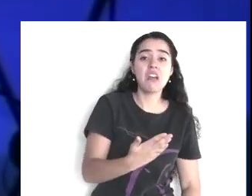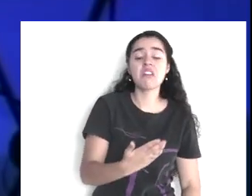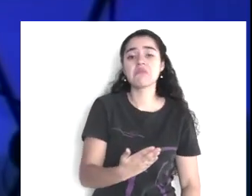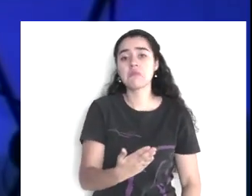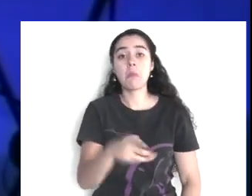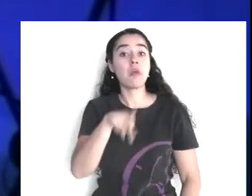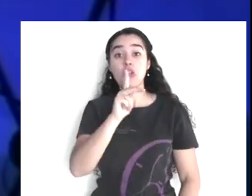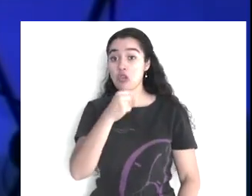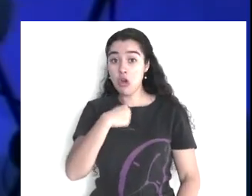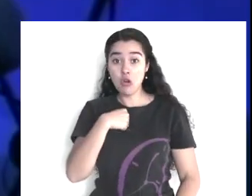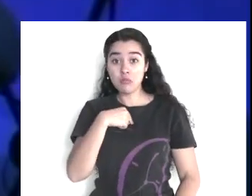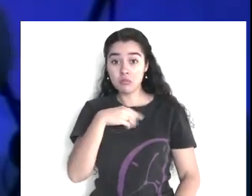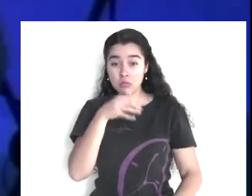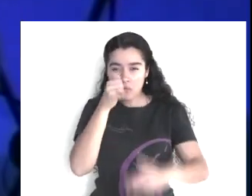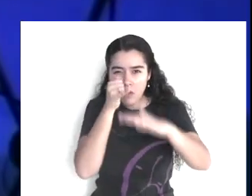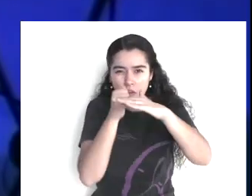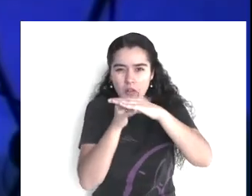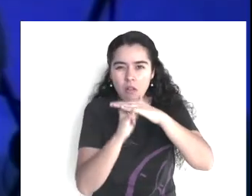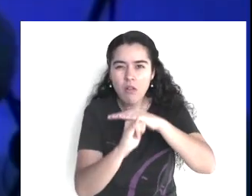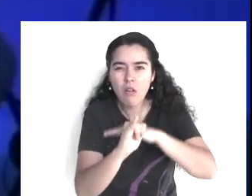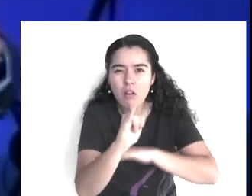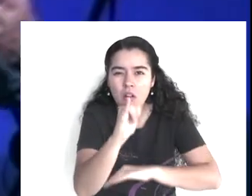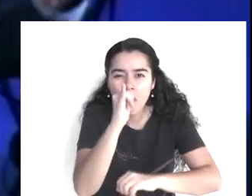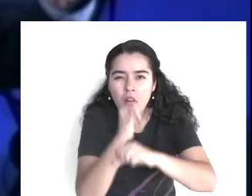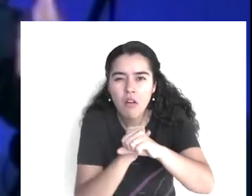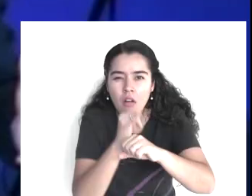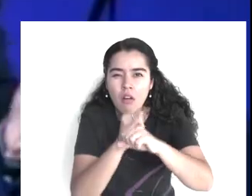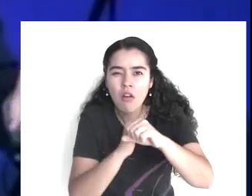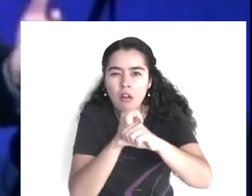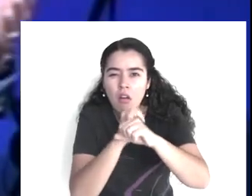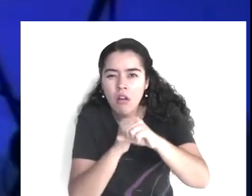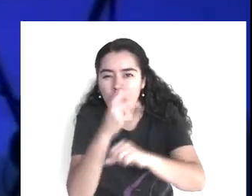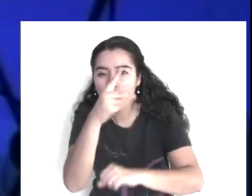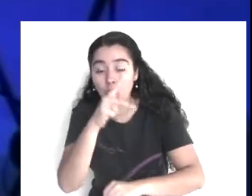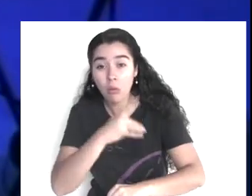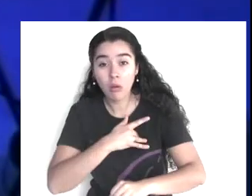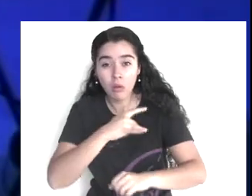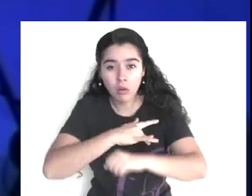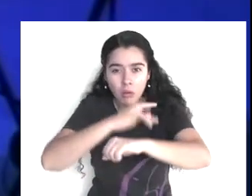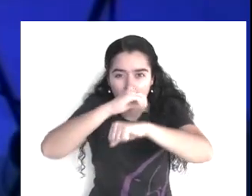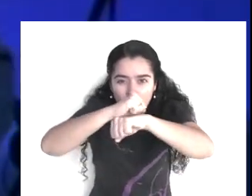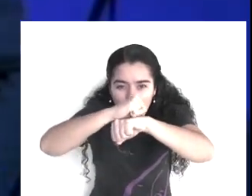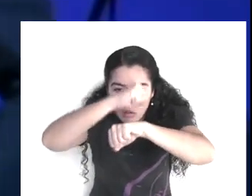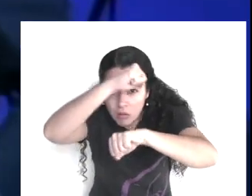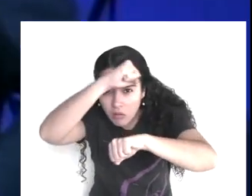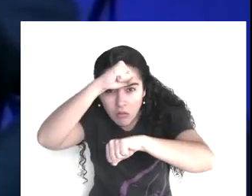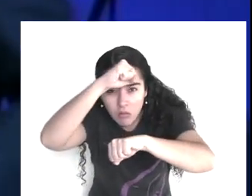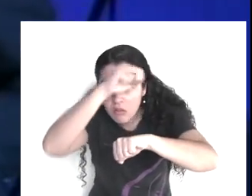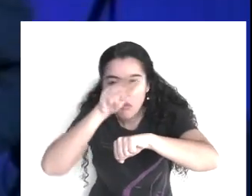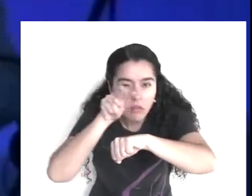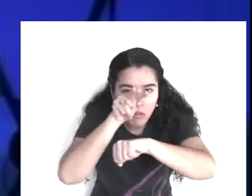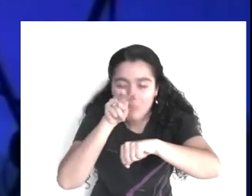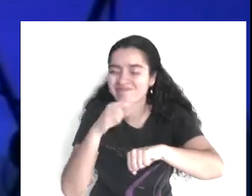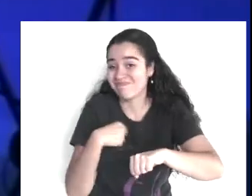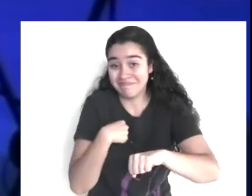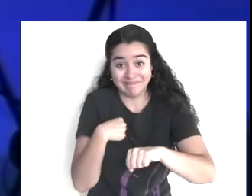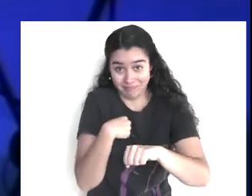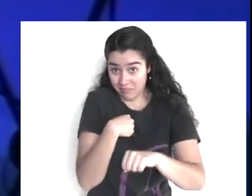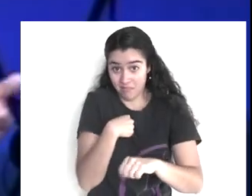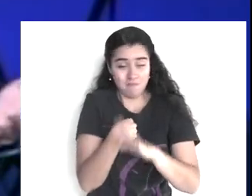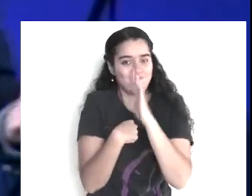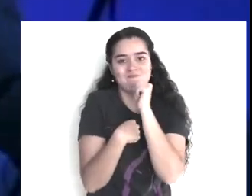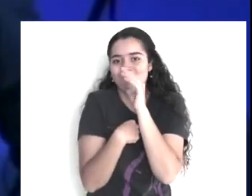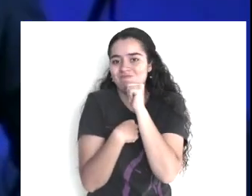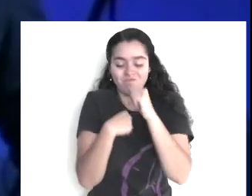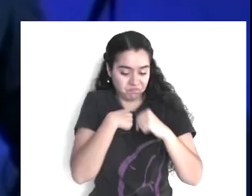pues están ahí bien, tranquilo. Ustedes me ven, tengo una apariencia, estoy compartiendo ahorita la palabra. Pero yo no